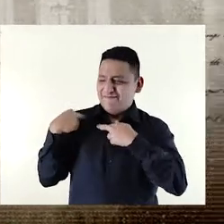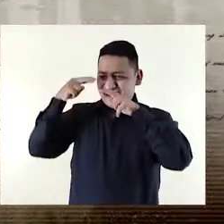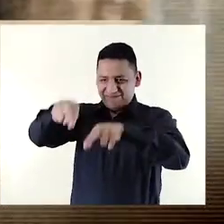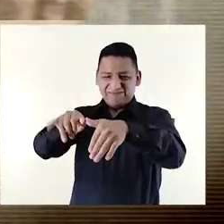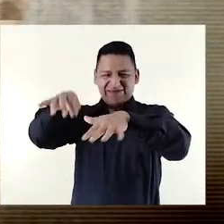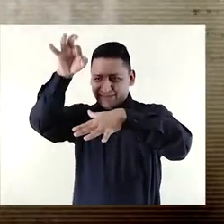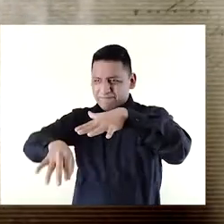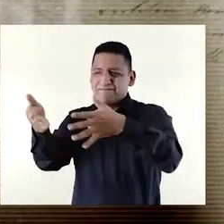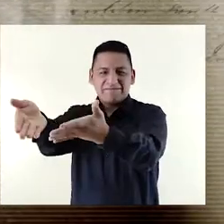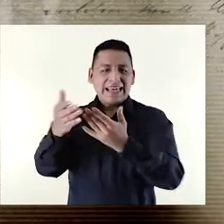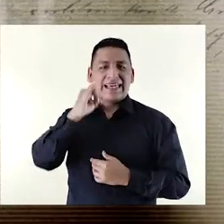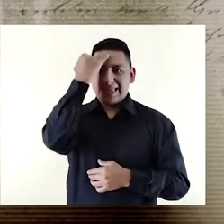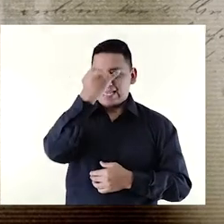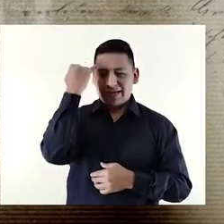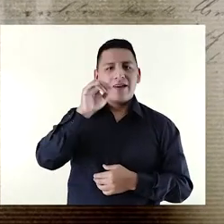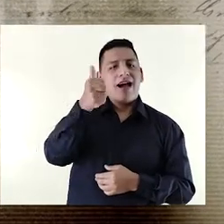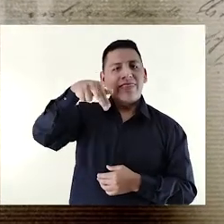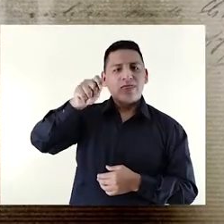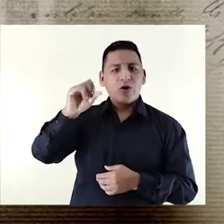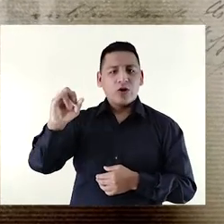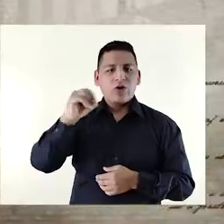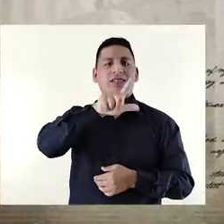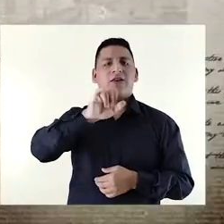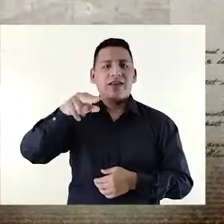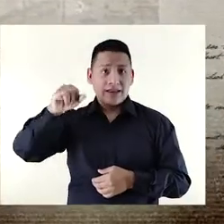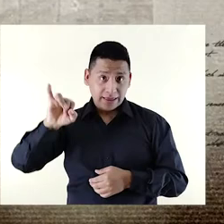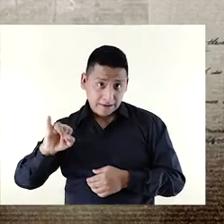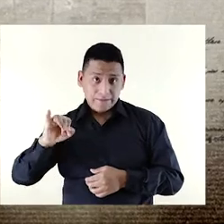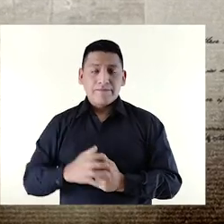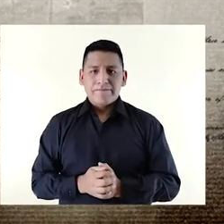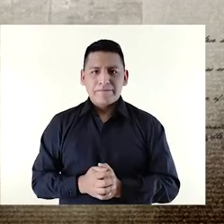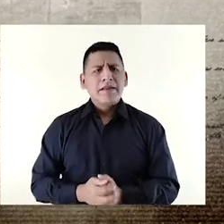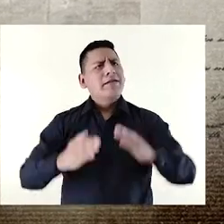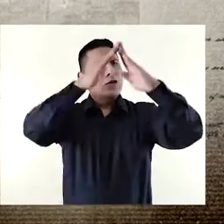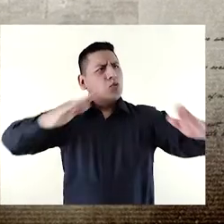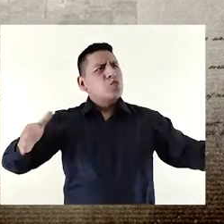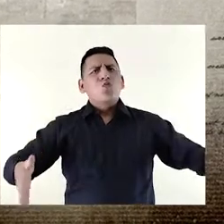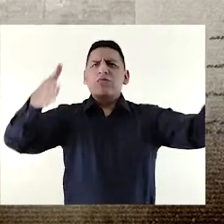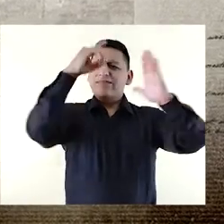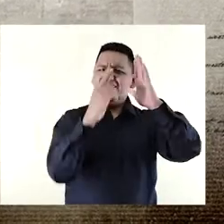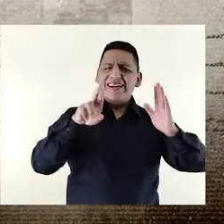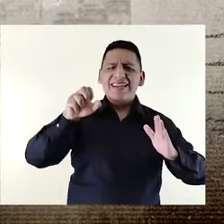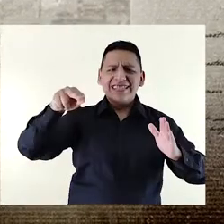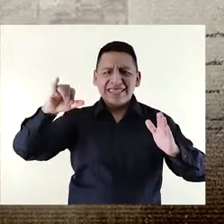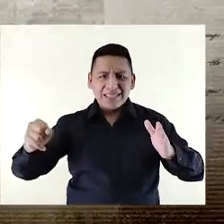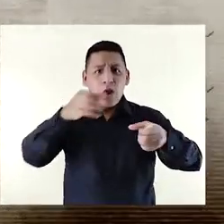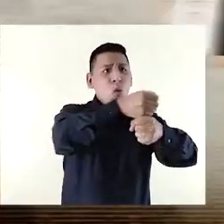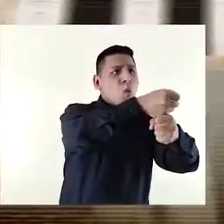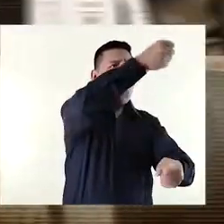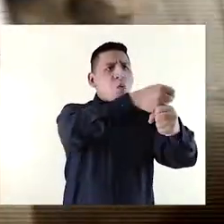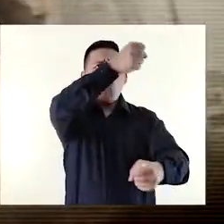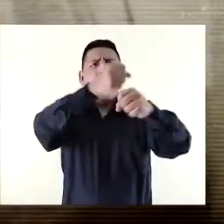confió en la construcción del edificio al italiano Antonio Leonardi. El palacio tiene reminiscencias renacentistas, con finas